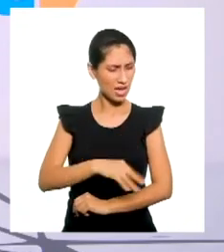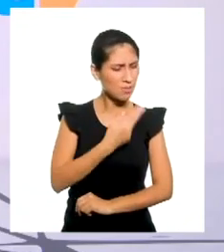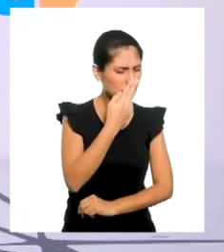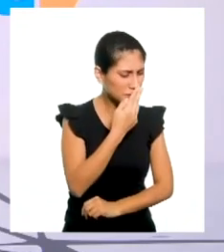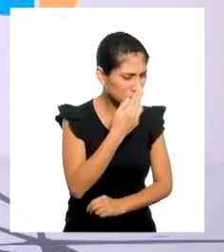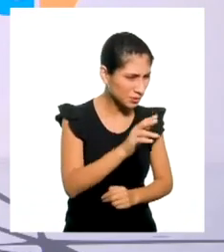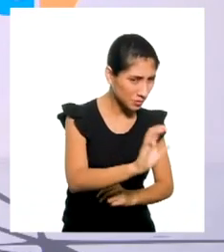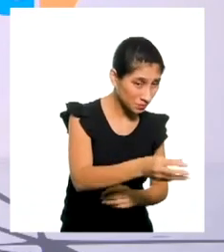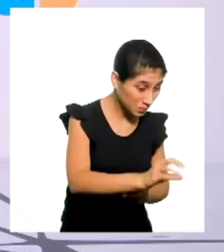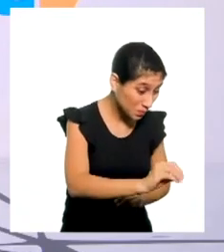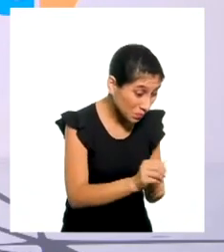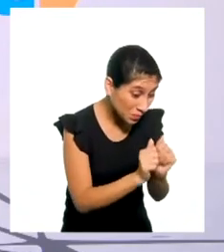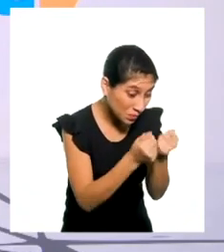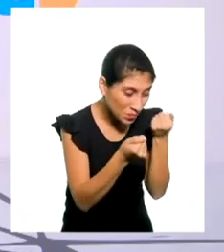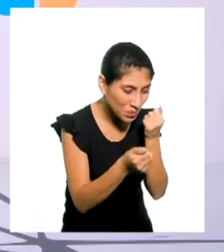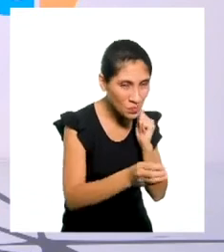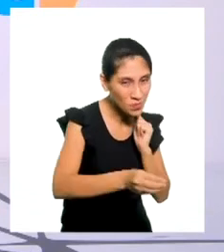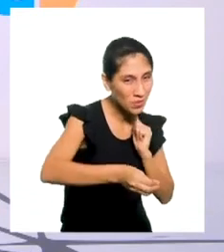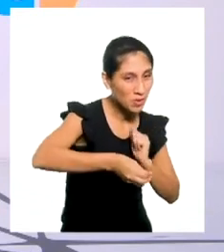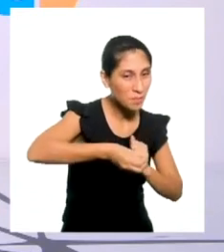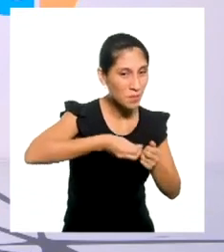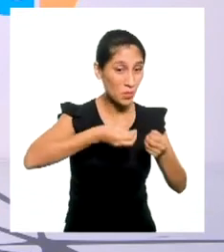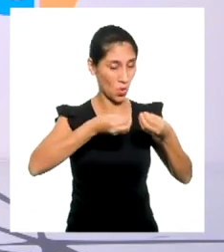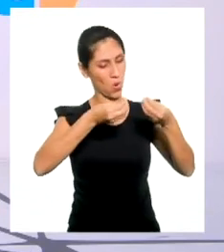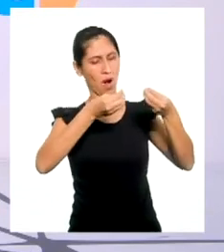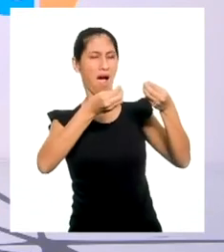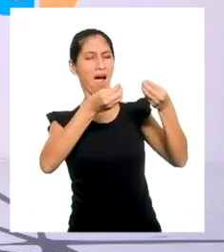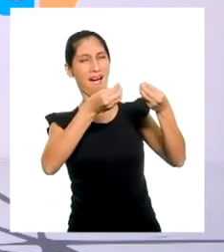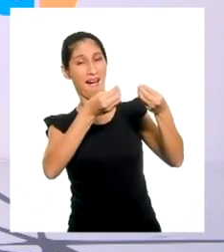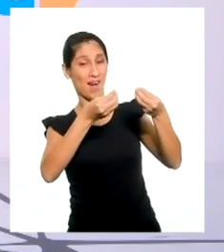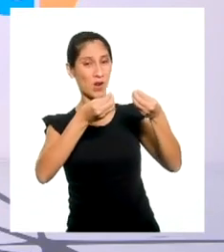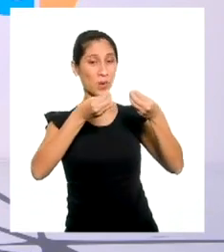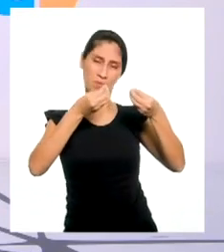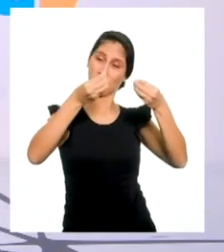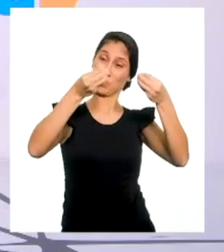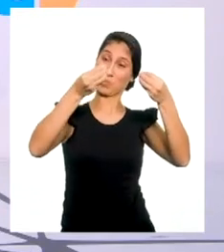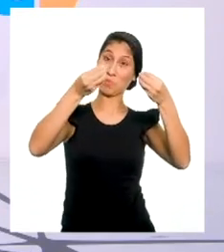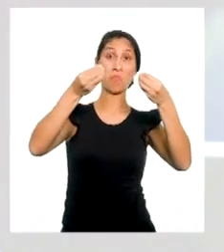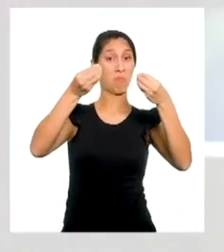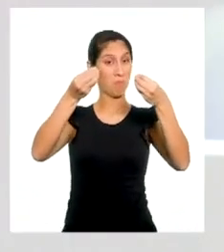probemos tu sazón. ¡Oh, wow! ¡Se ve delicioso!